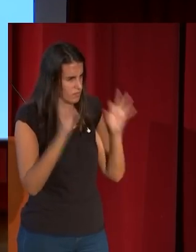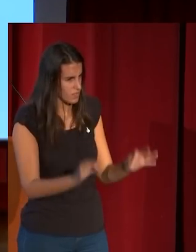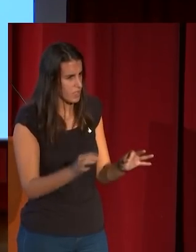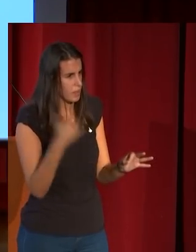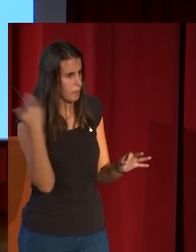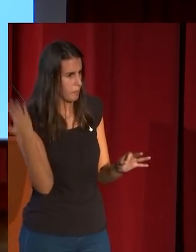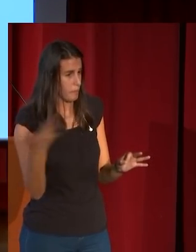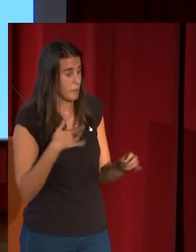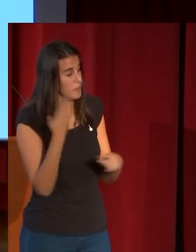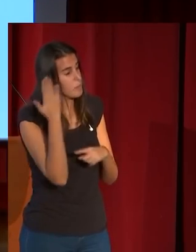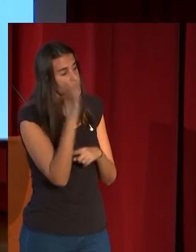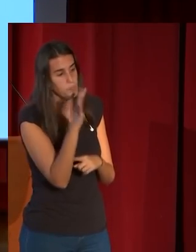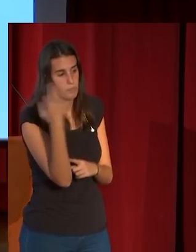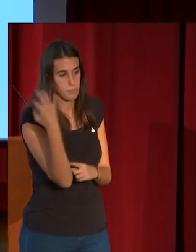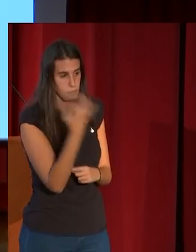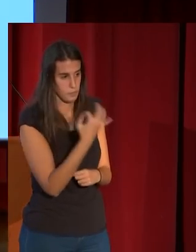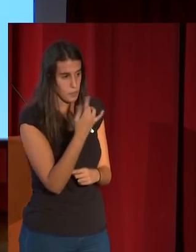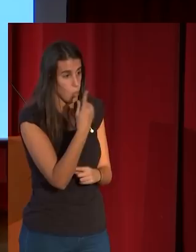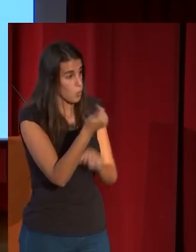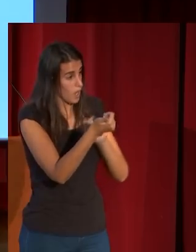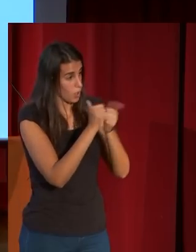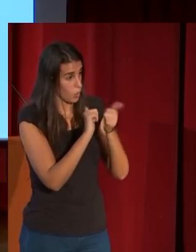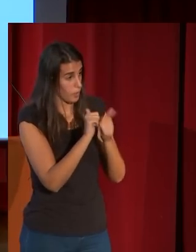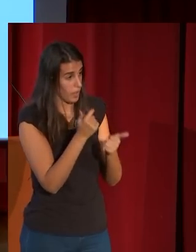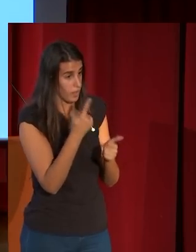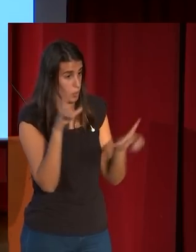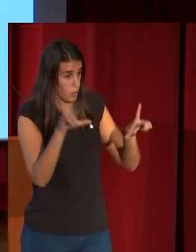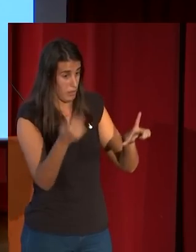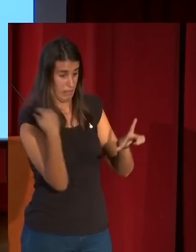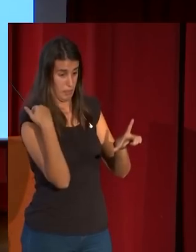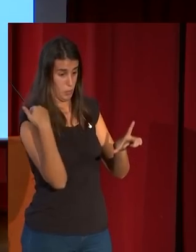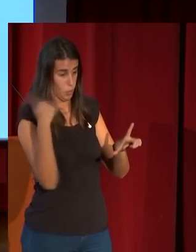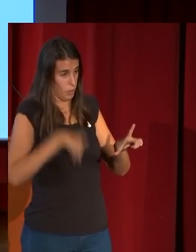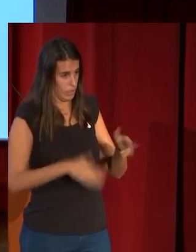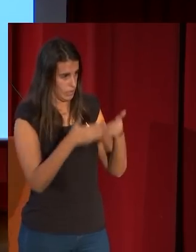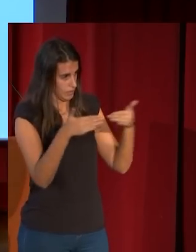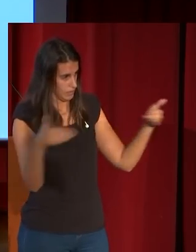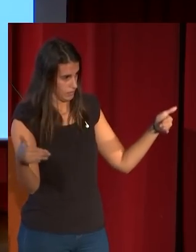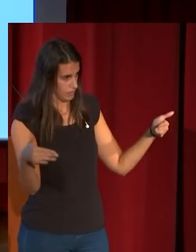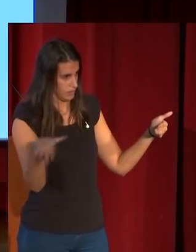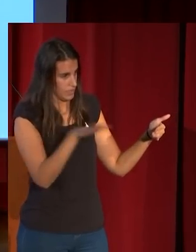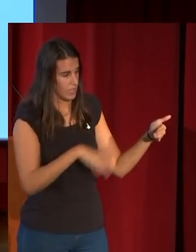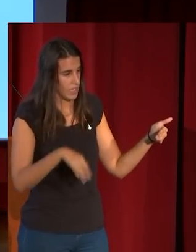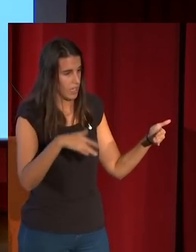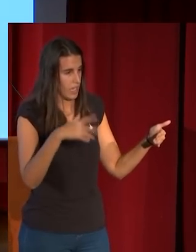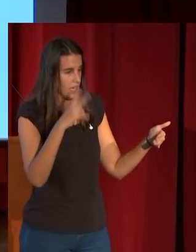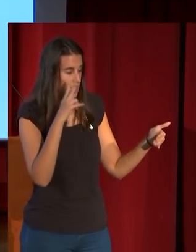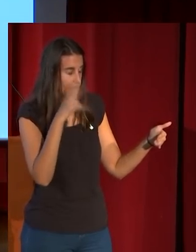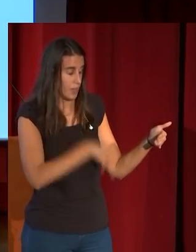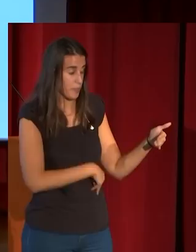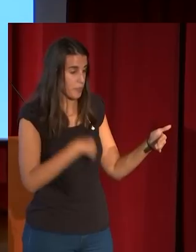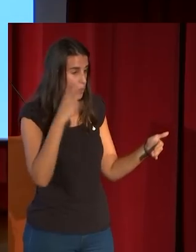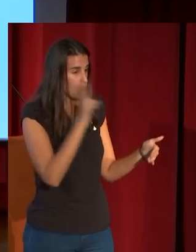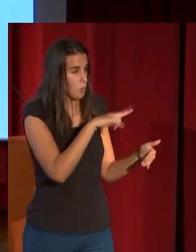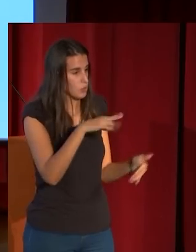y representa una copia de una obra que estuvo hace poco en la exposición de pintura veneciana en el Museo Thyssen, que es el San